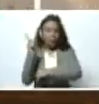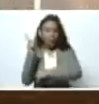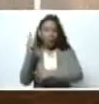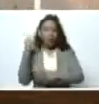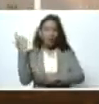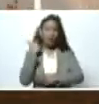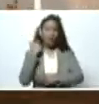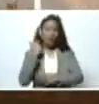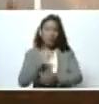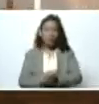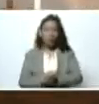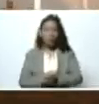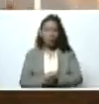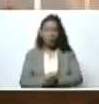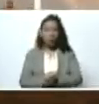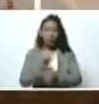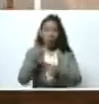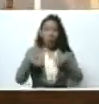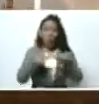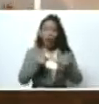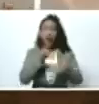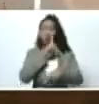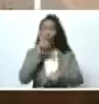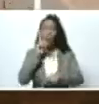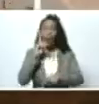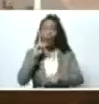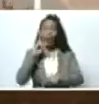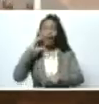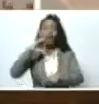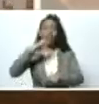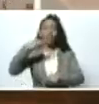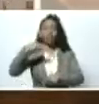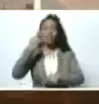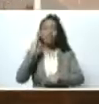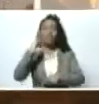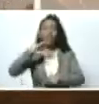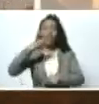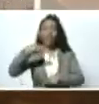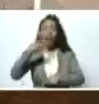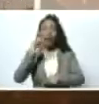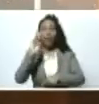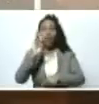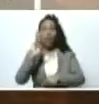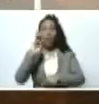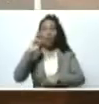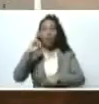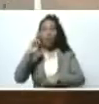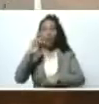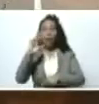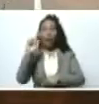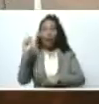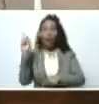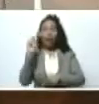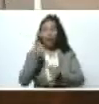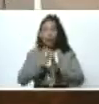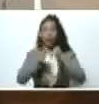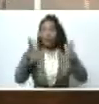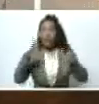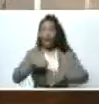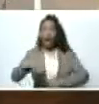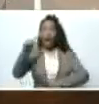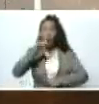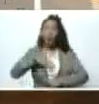perfectamente, un sector llamado La Chicharronera, ahí hubo una gran cantidad de agua que